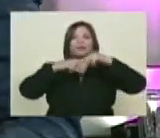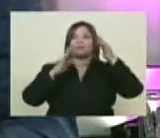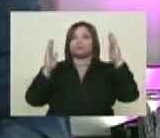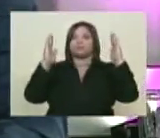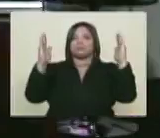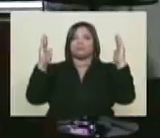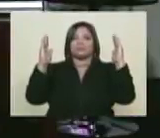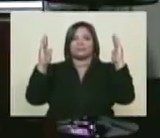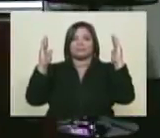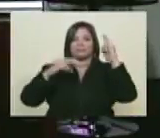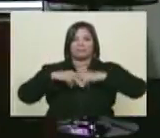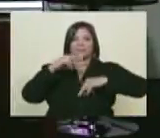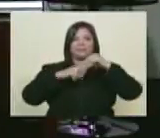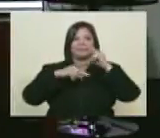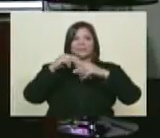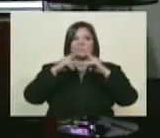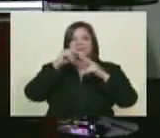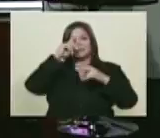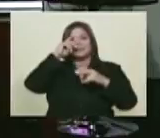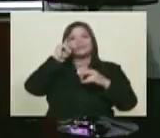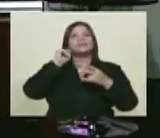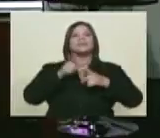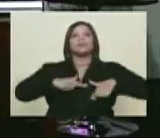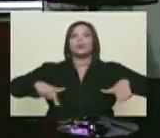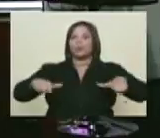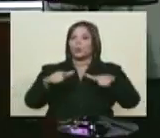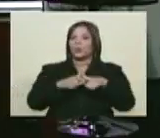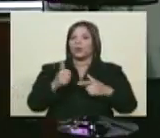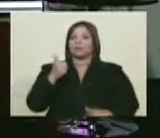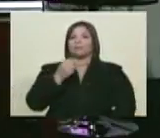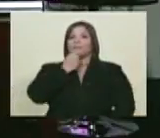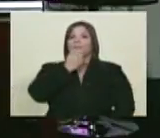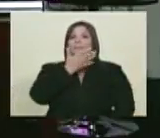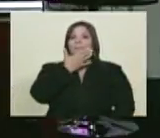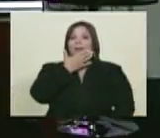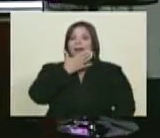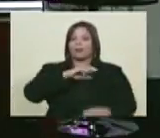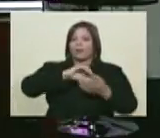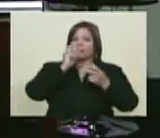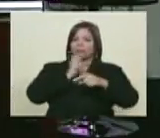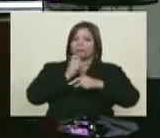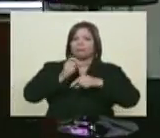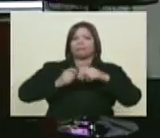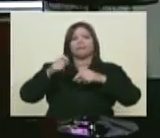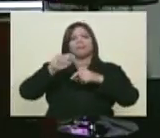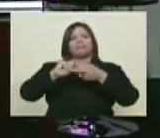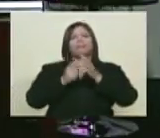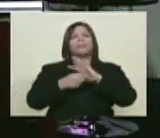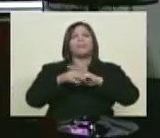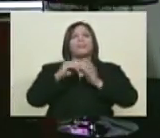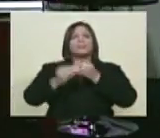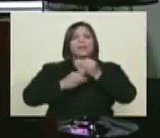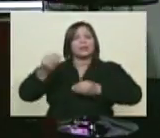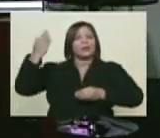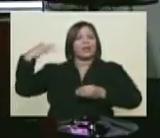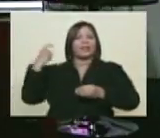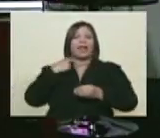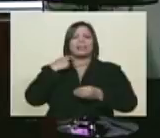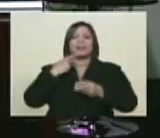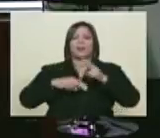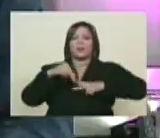clásicas que nos acompañan. Son parte de una joya arquitectónica de la ciudad capital. Miguel,